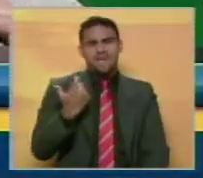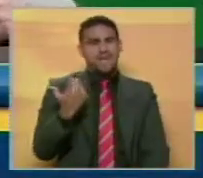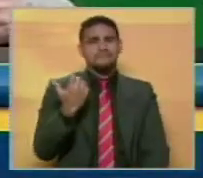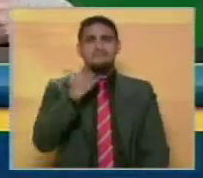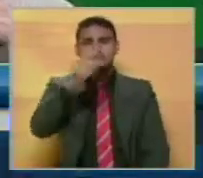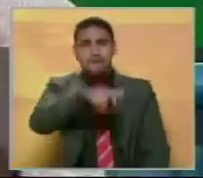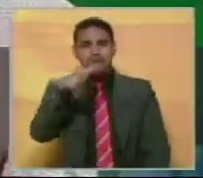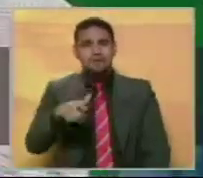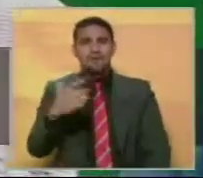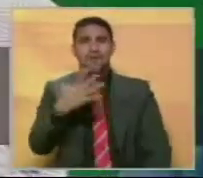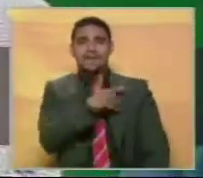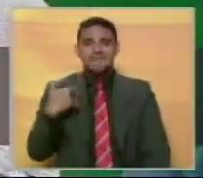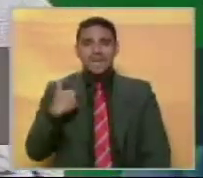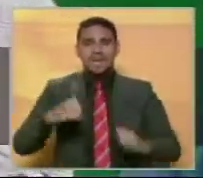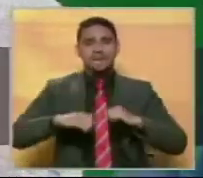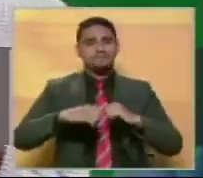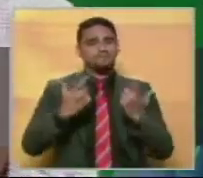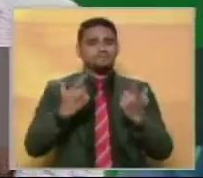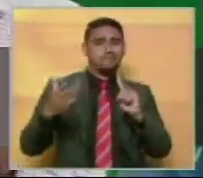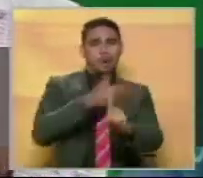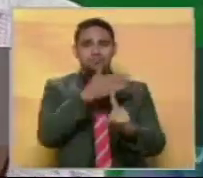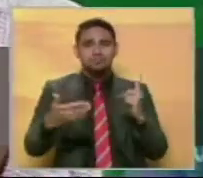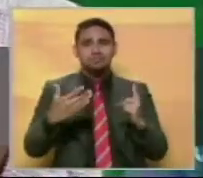pueblo en este momento en materia de seguridad.